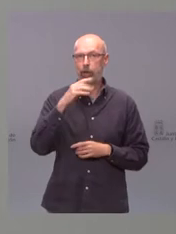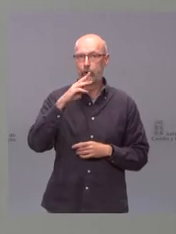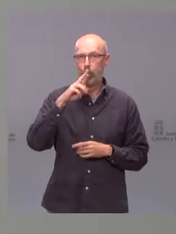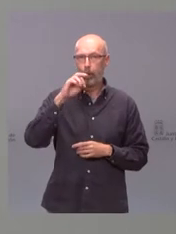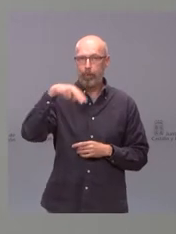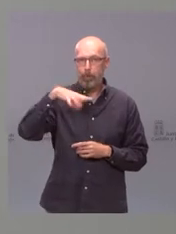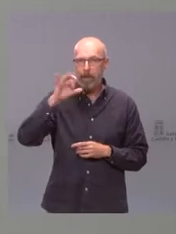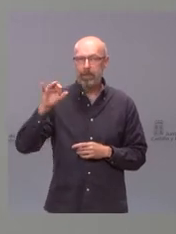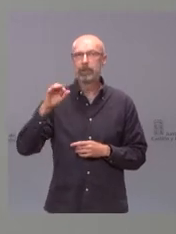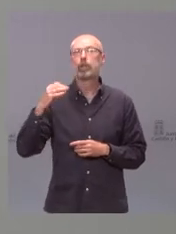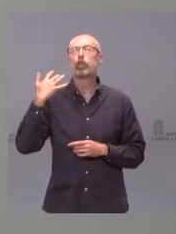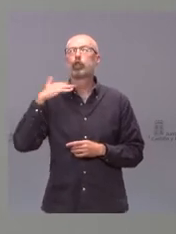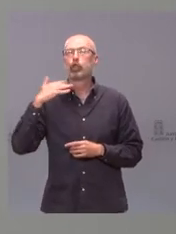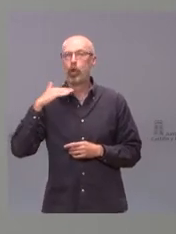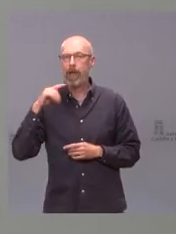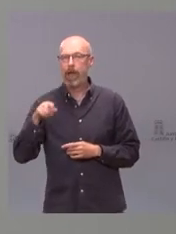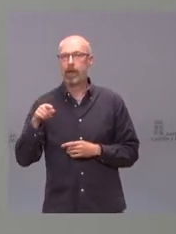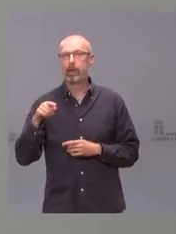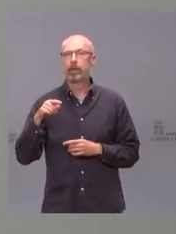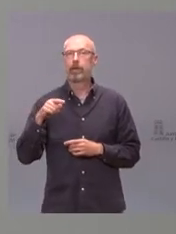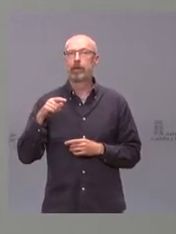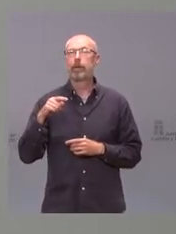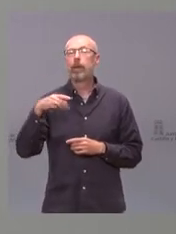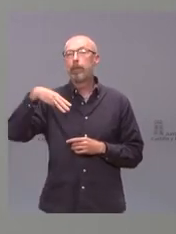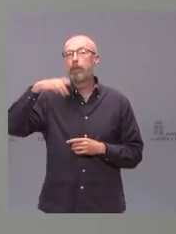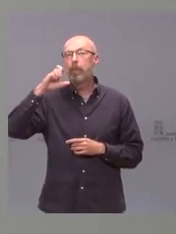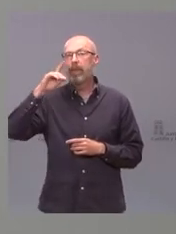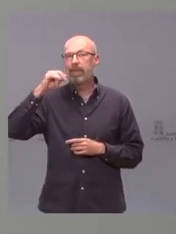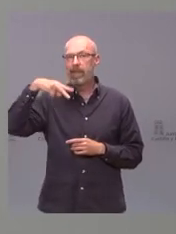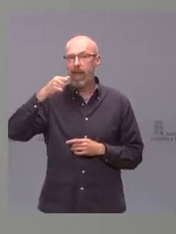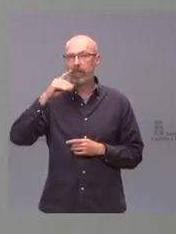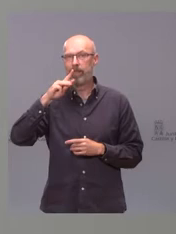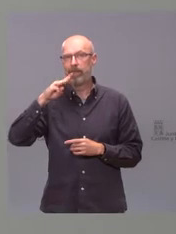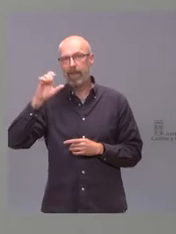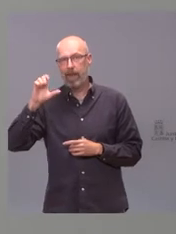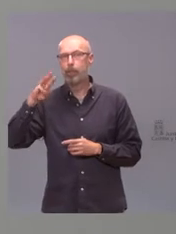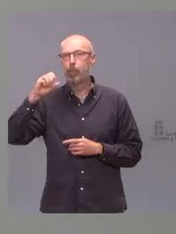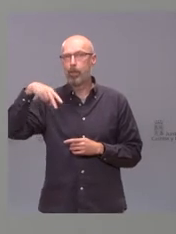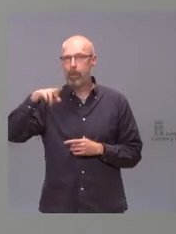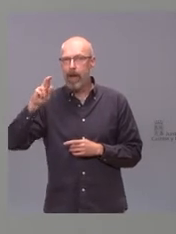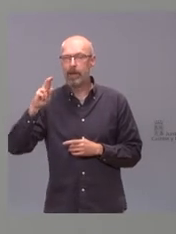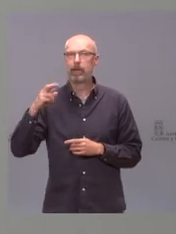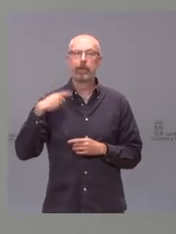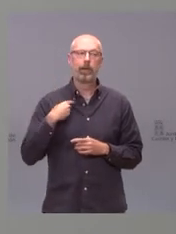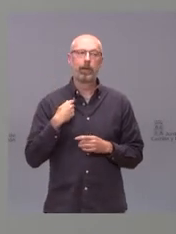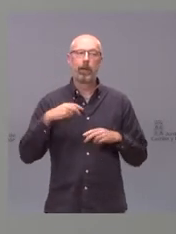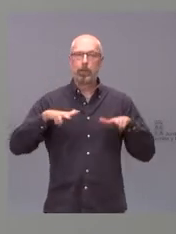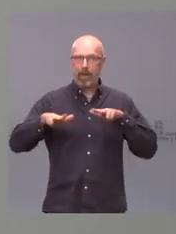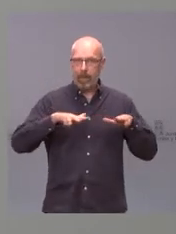Soria 323, Medina de Pomar 313, Miranda de Ebro 310,